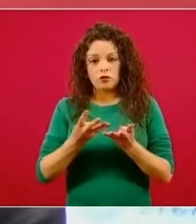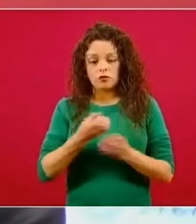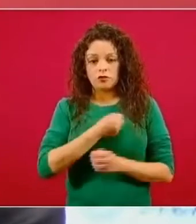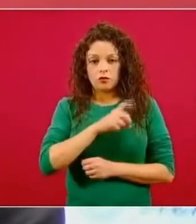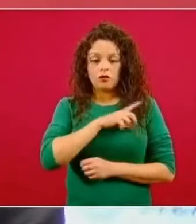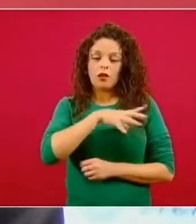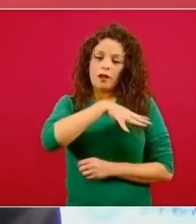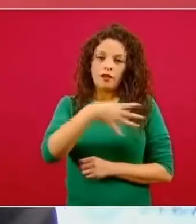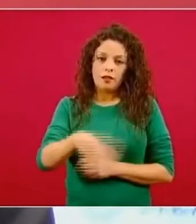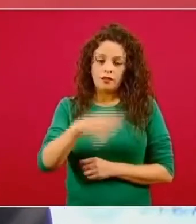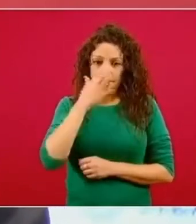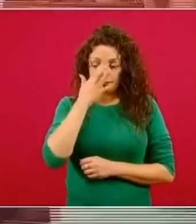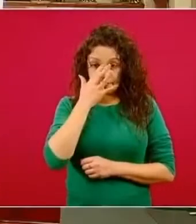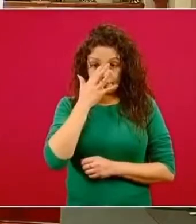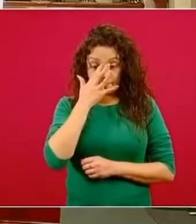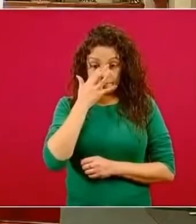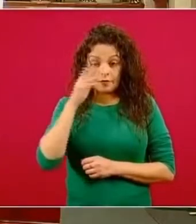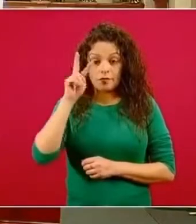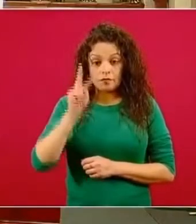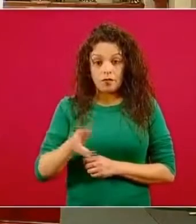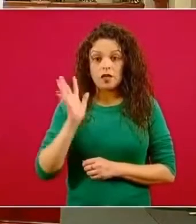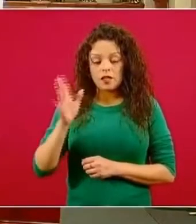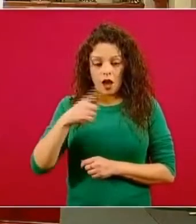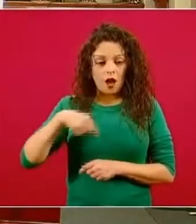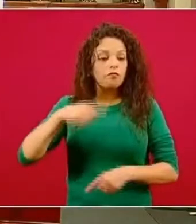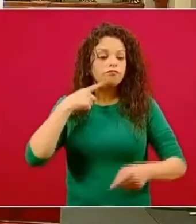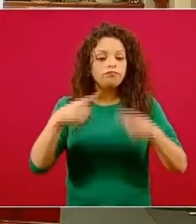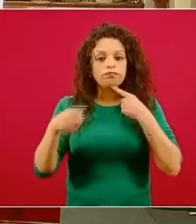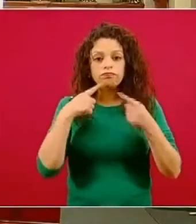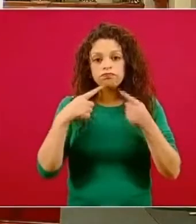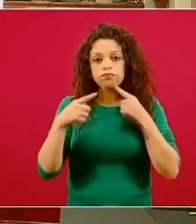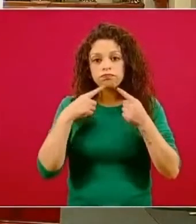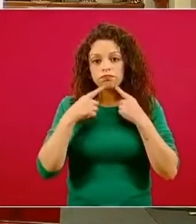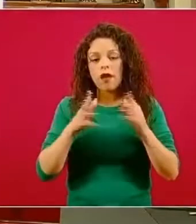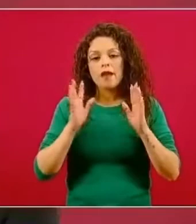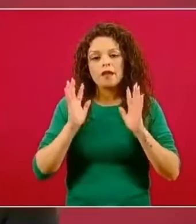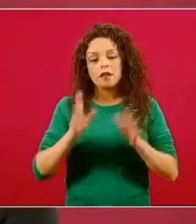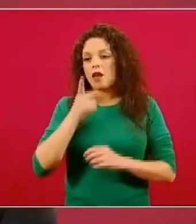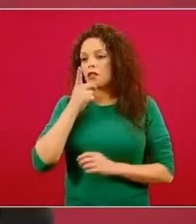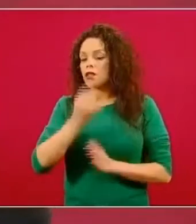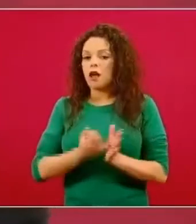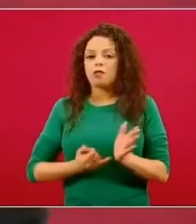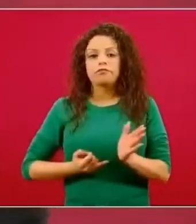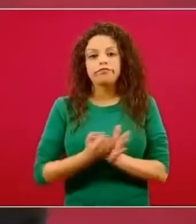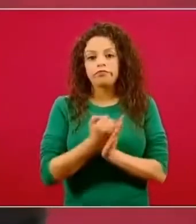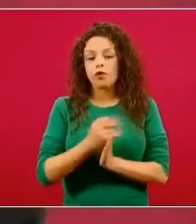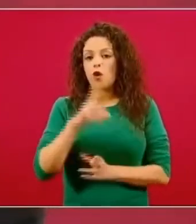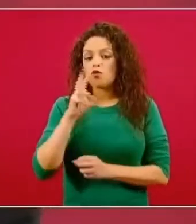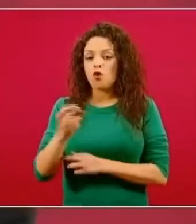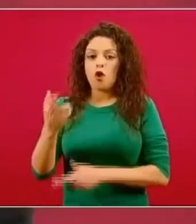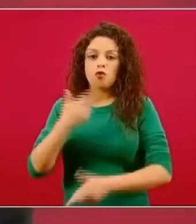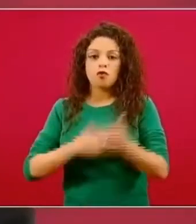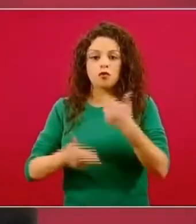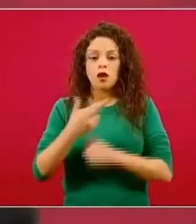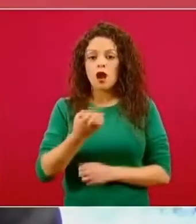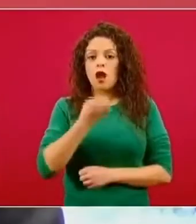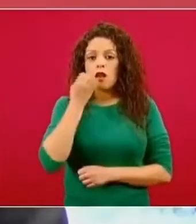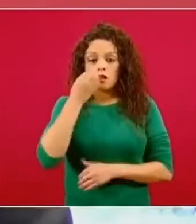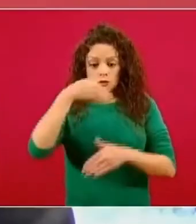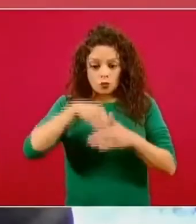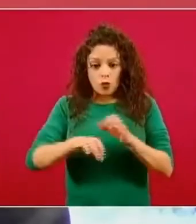Hemos dicho que no se va a regresar a clases hasta que tengamos semáforo verde.